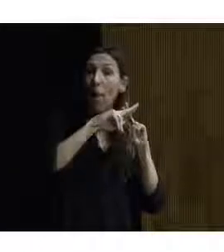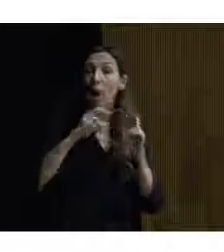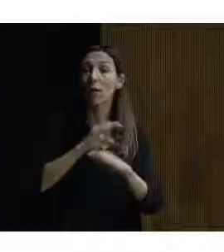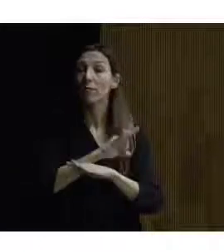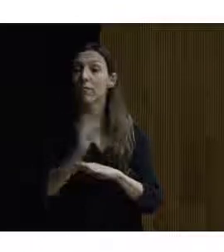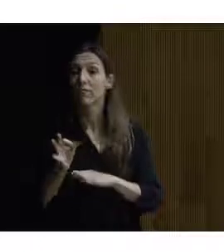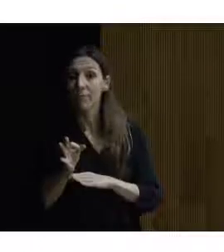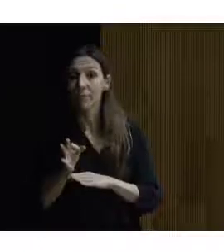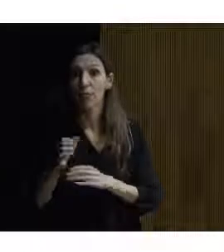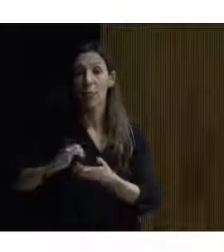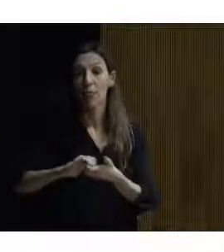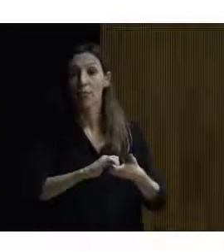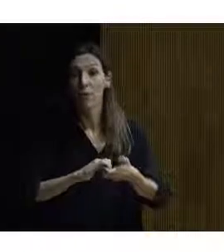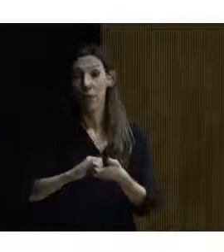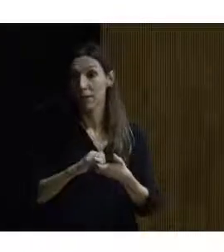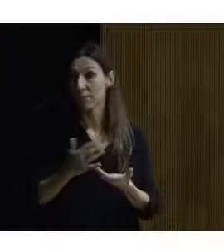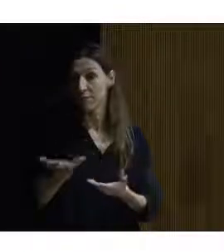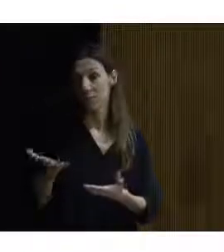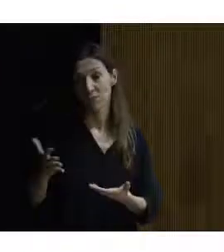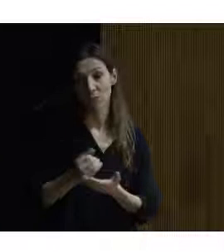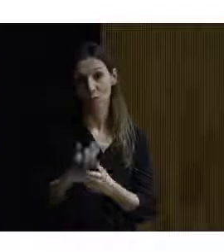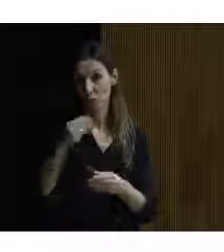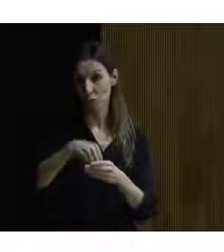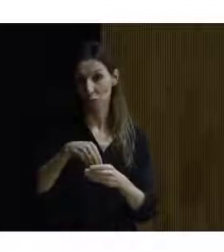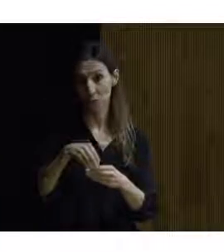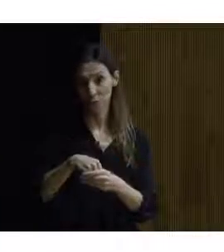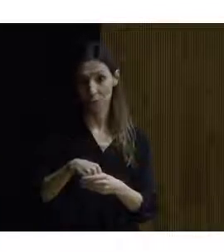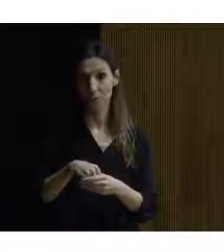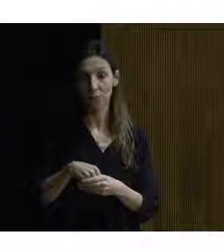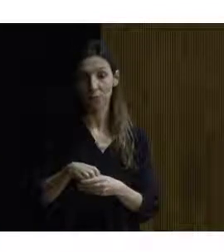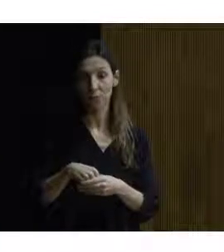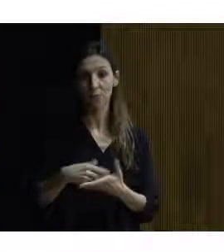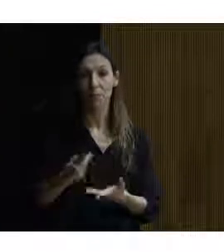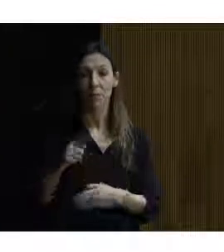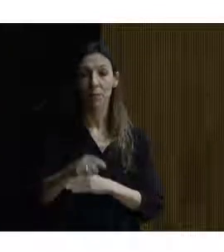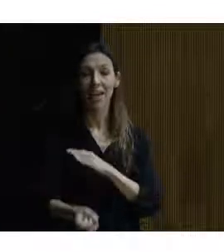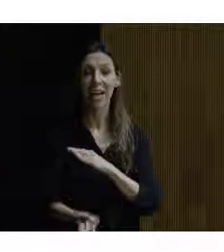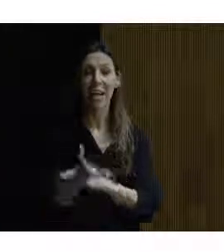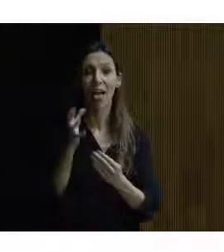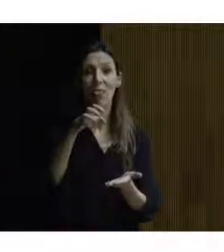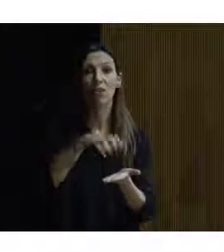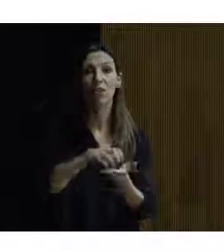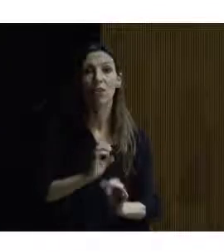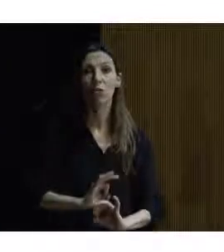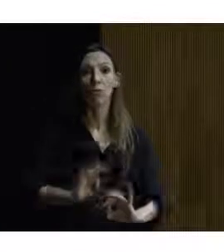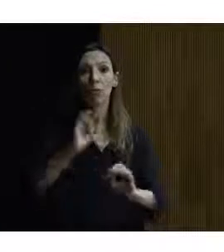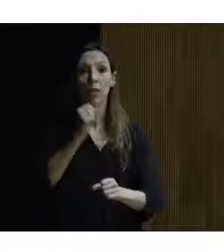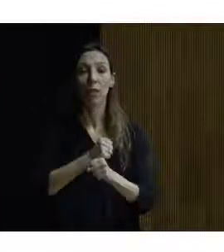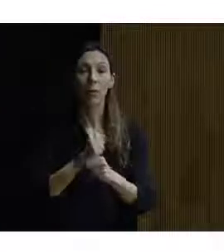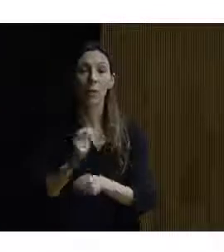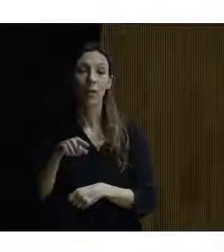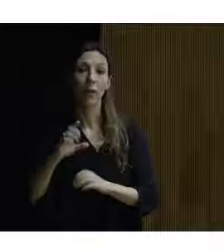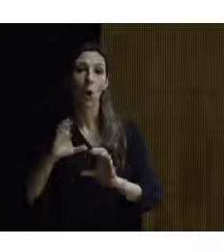Plena Inclusión formando parte de ese patronato y luego crea centros especiales de empleo crea un grupo de empresas